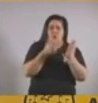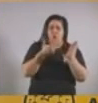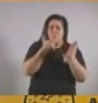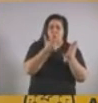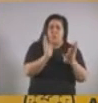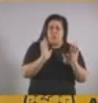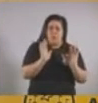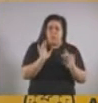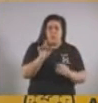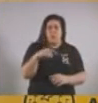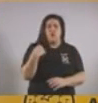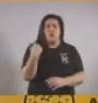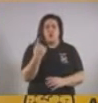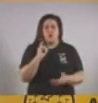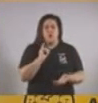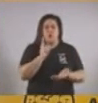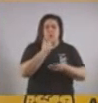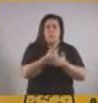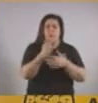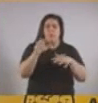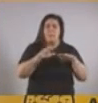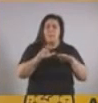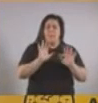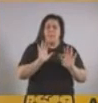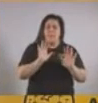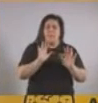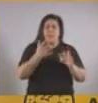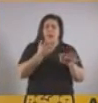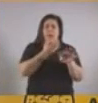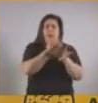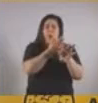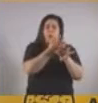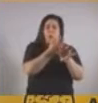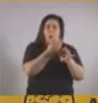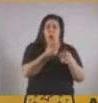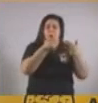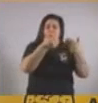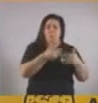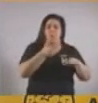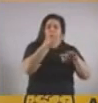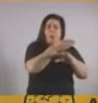es que vamos a tomar algunas medidas para seguir sosteniendo la presencialidad,